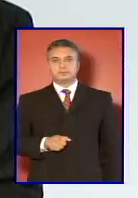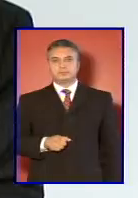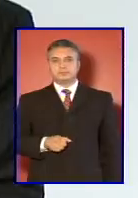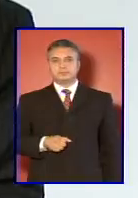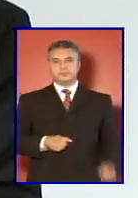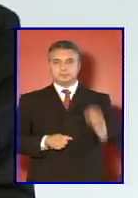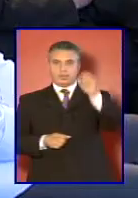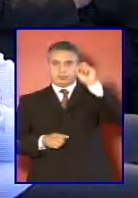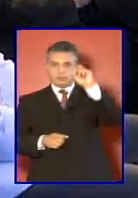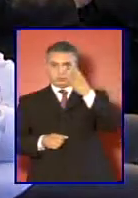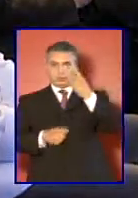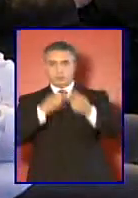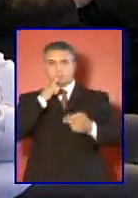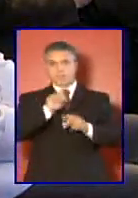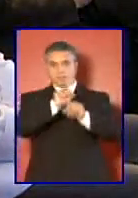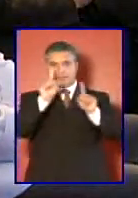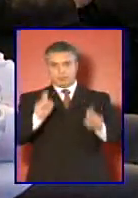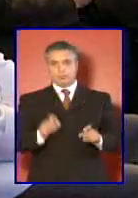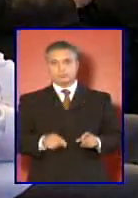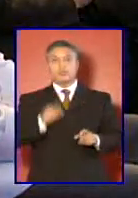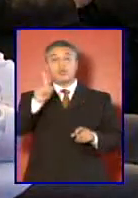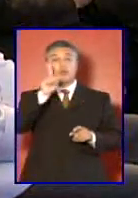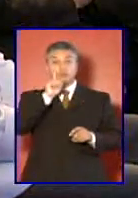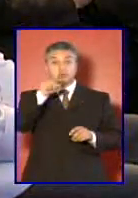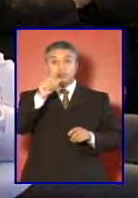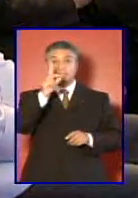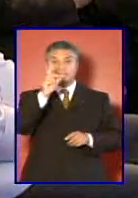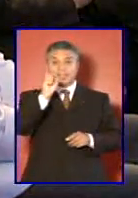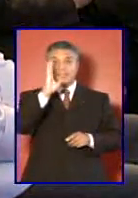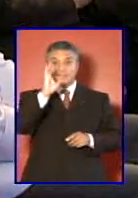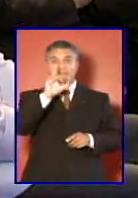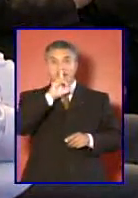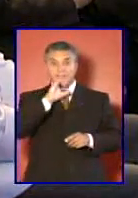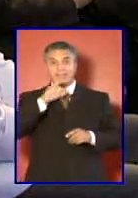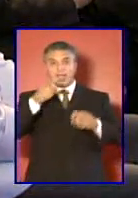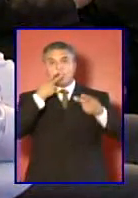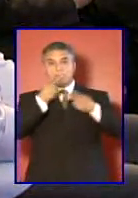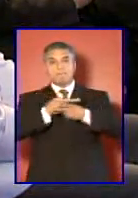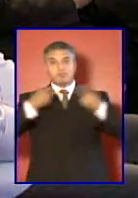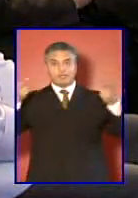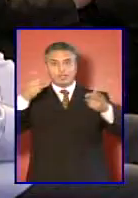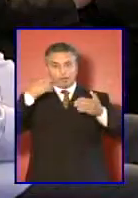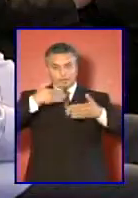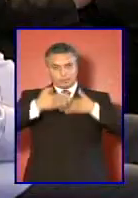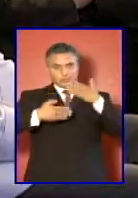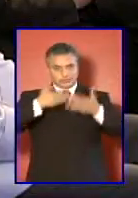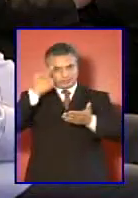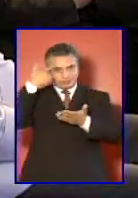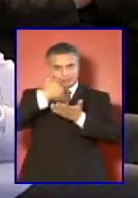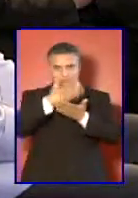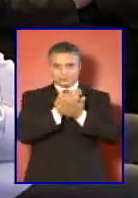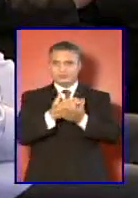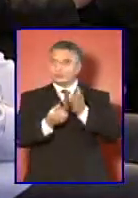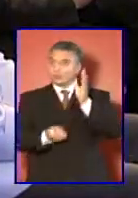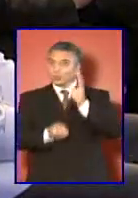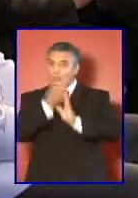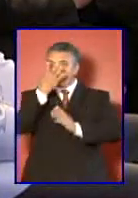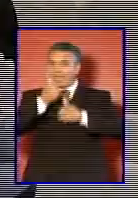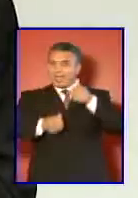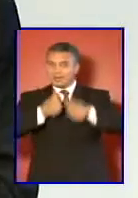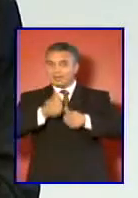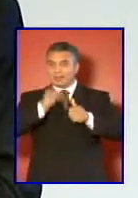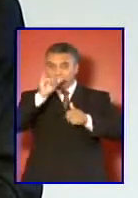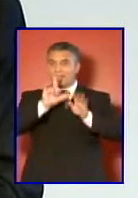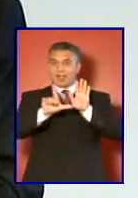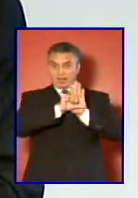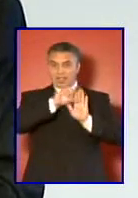segunda pregunta ¿habrá debate público en el proceso de planificación nueva carrera y ley